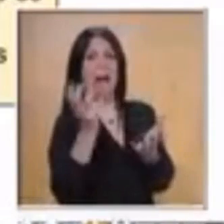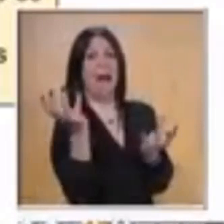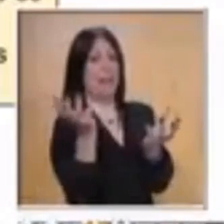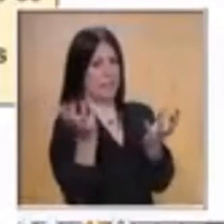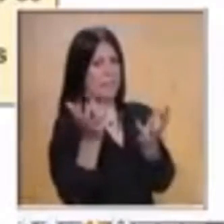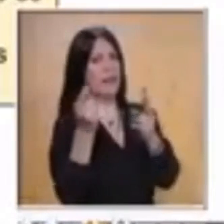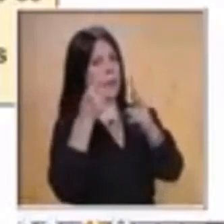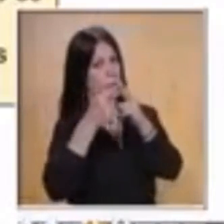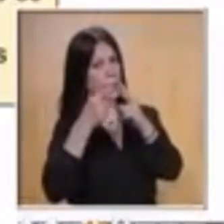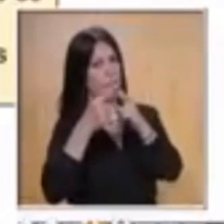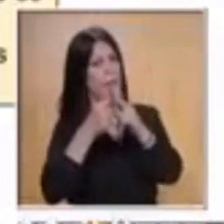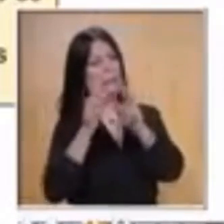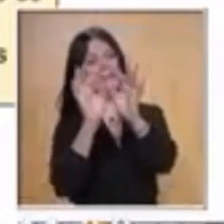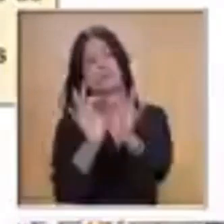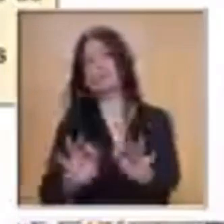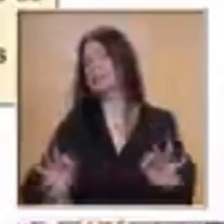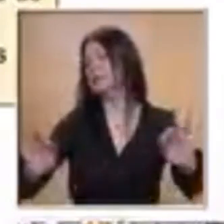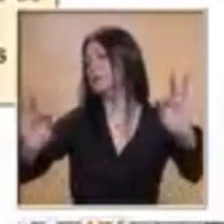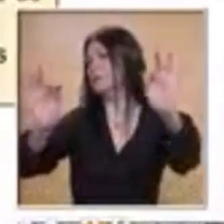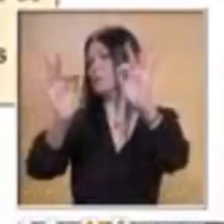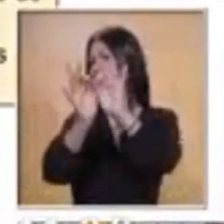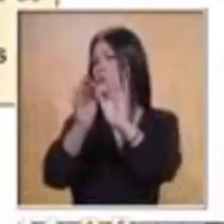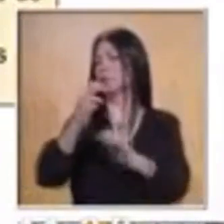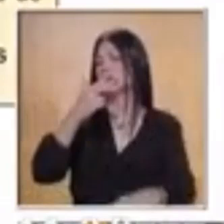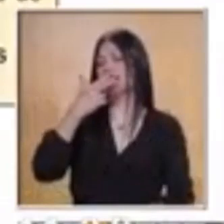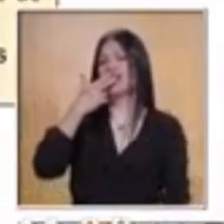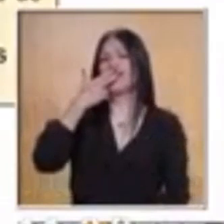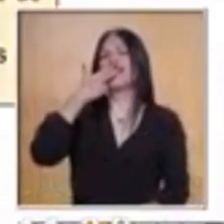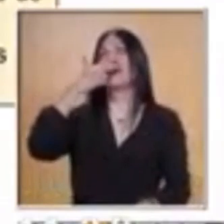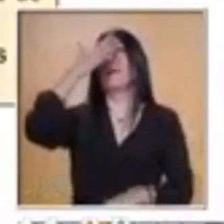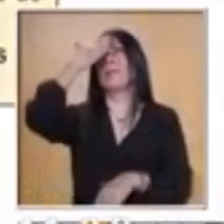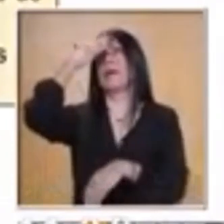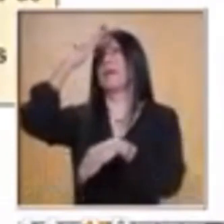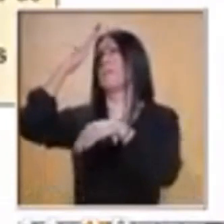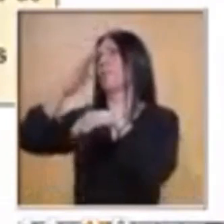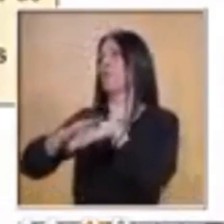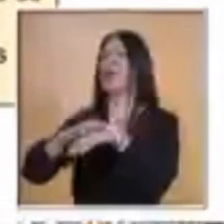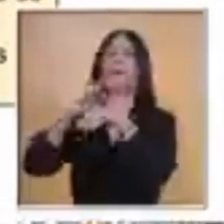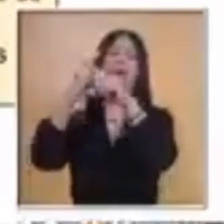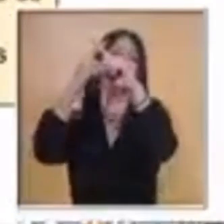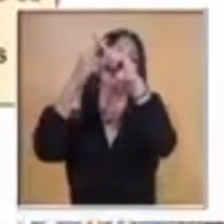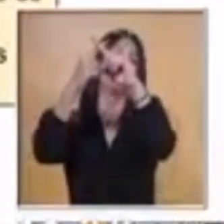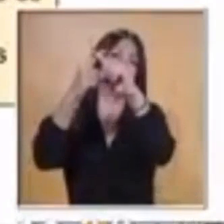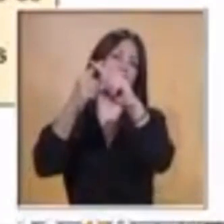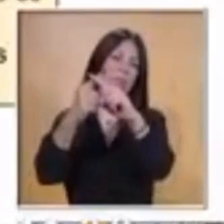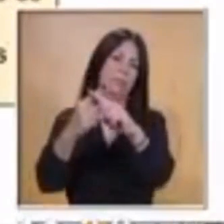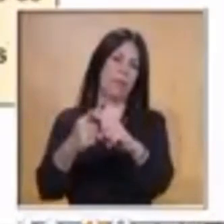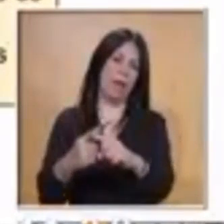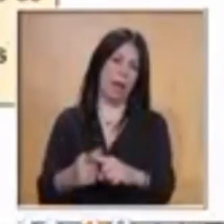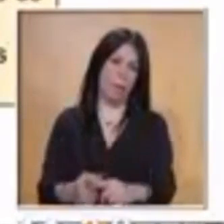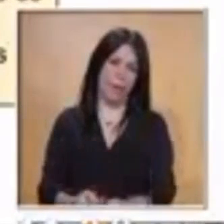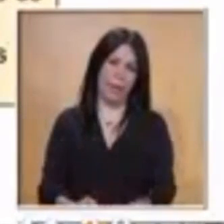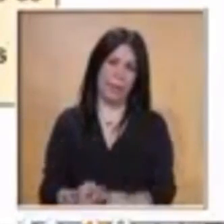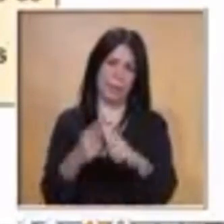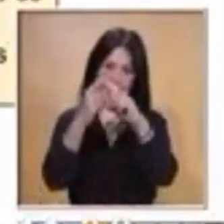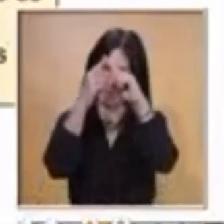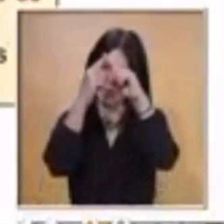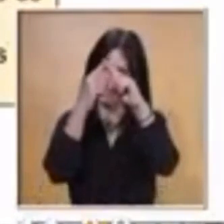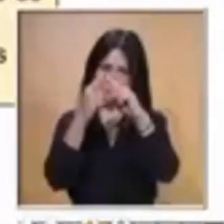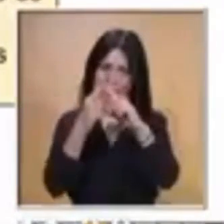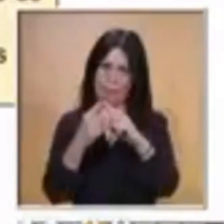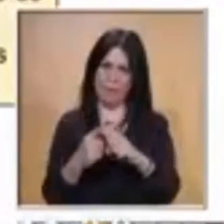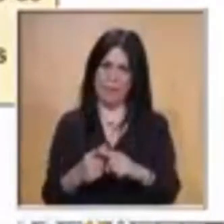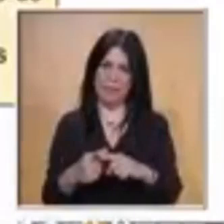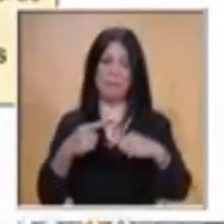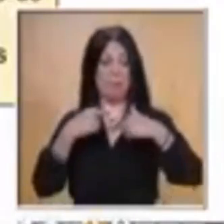contrarias en las divisiones, es necesario que te aprendas al derecho y al revés y como dicen los abuelitos de manera